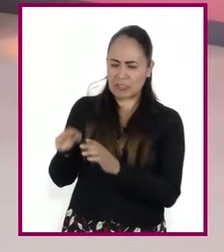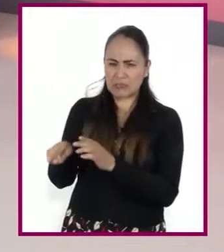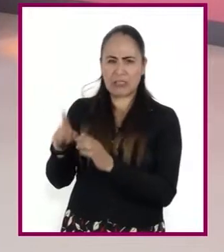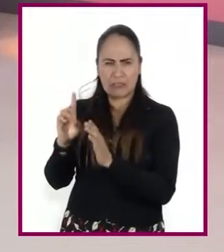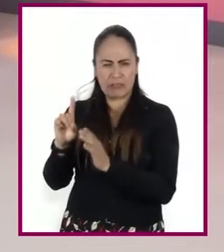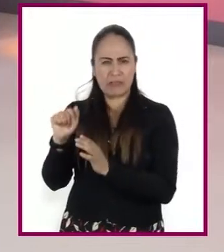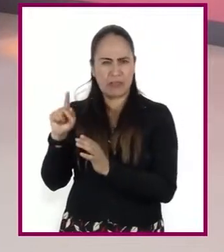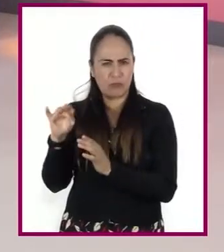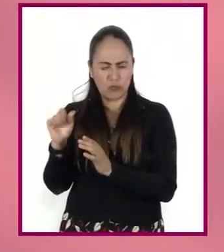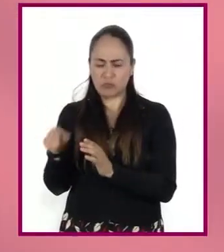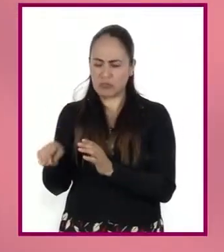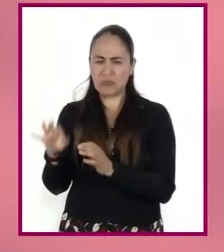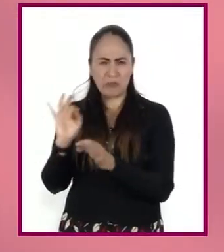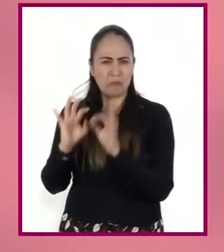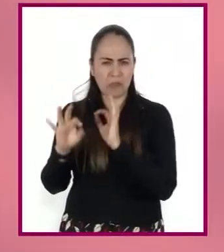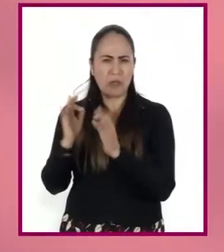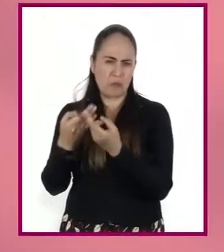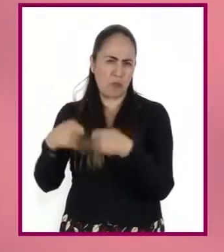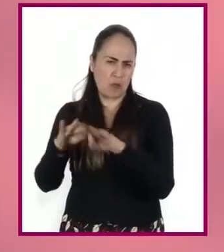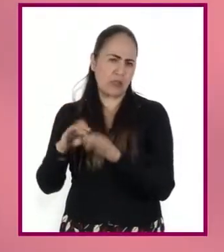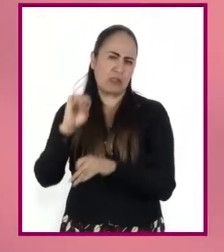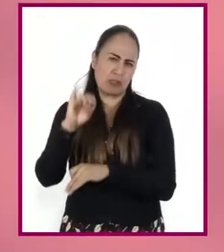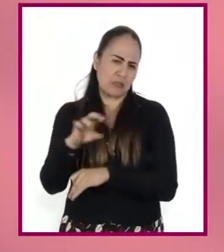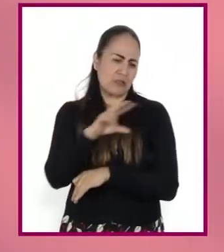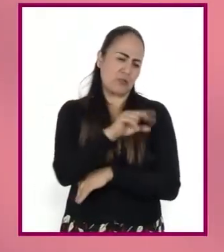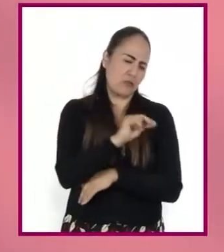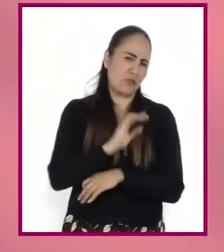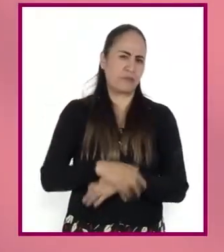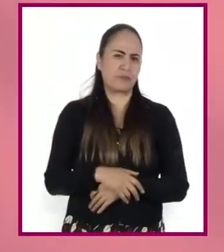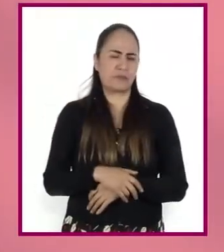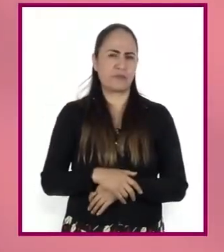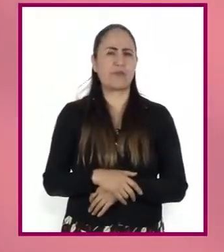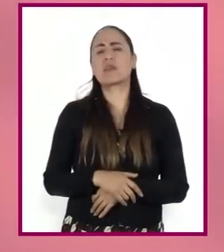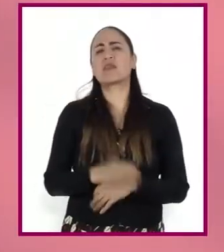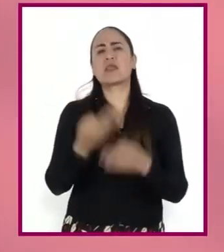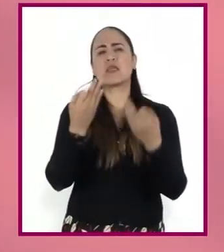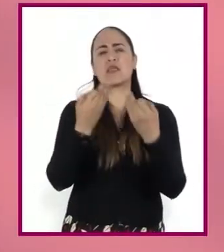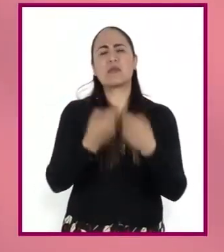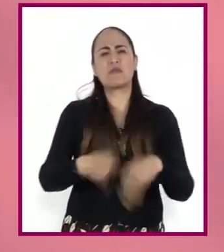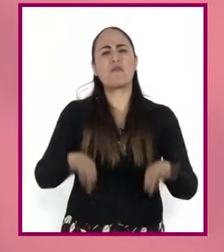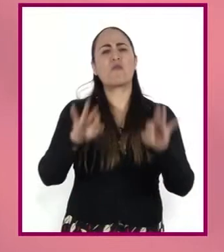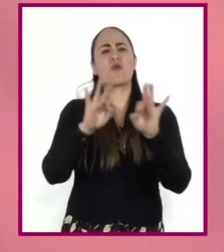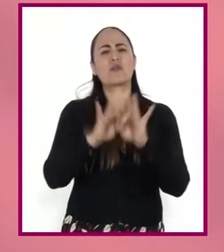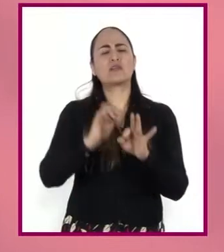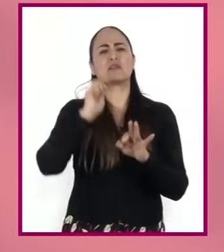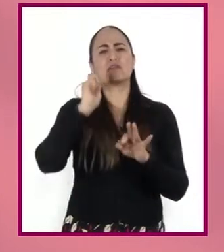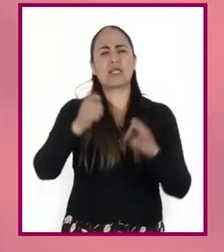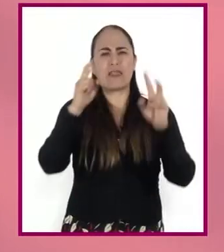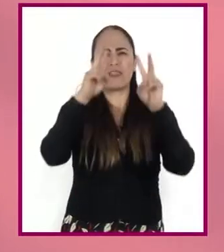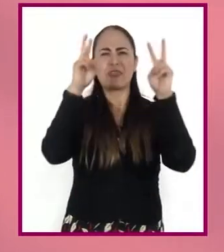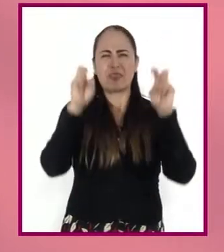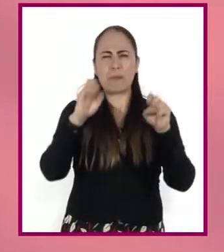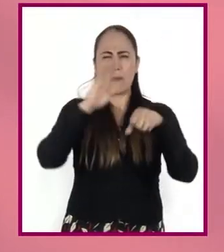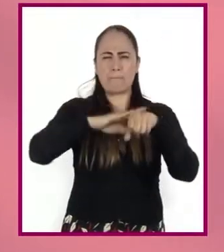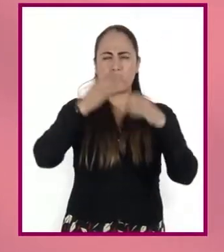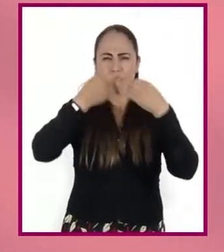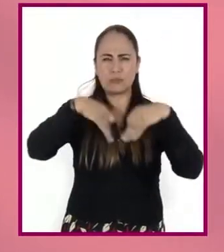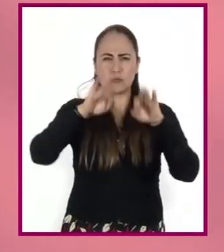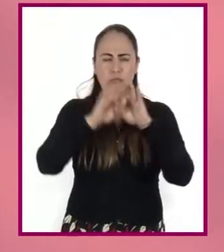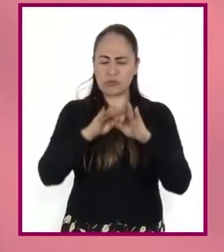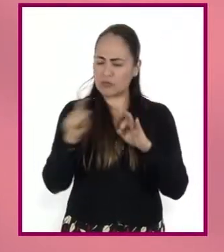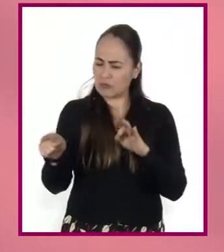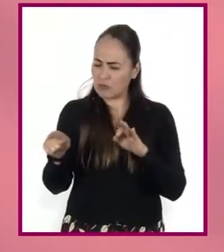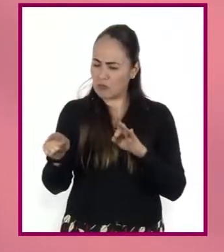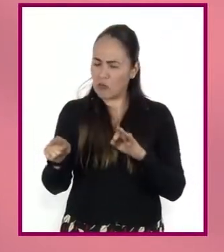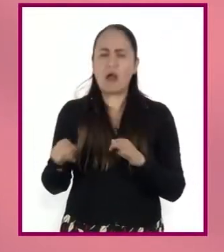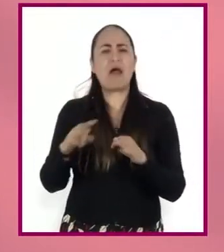que cada fuente presenta. Lo ideal es elegir fuentes que faciliten la comprensión del tema principal y amplíen la